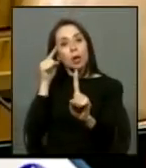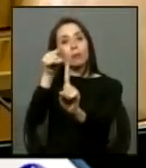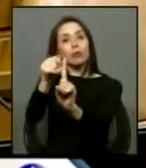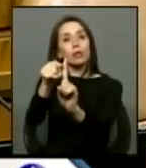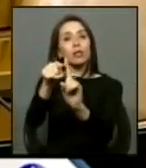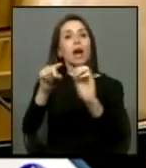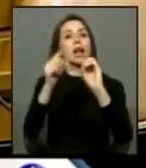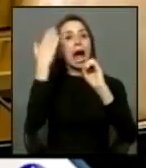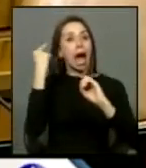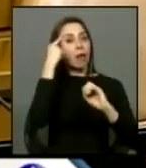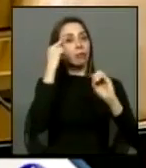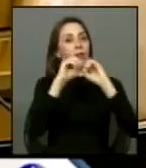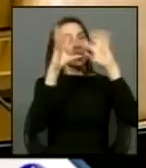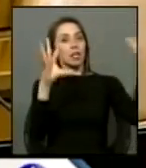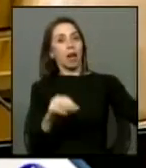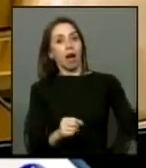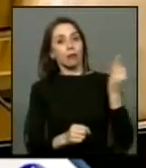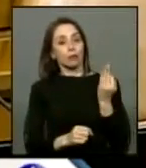claridad desde un principio